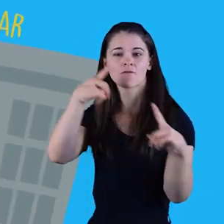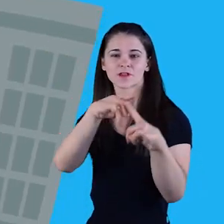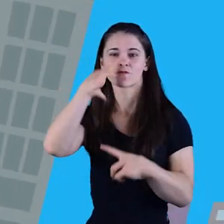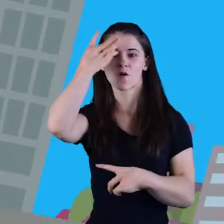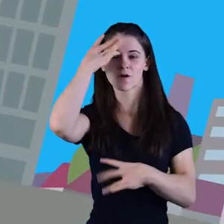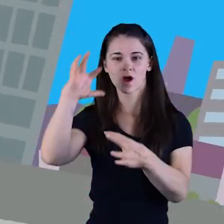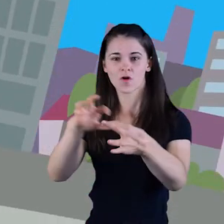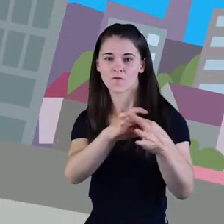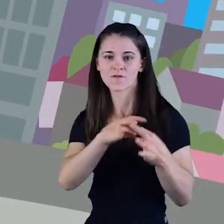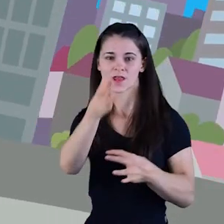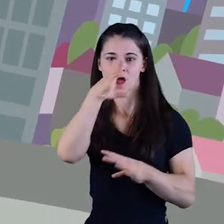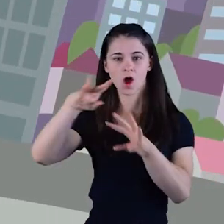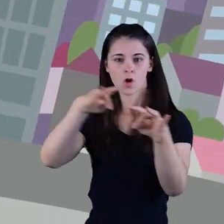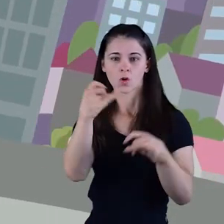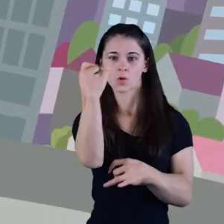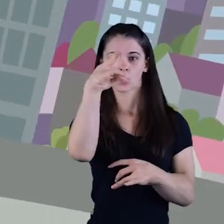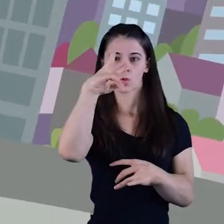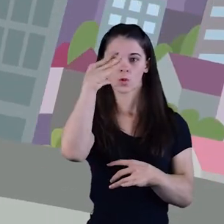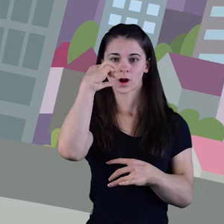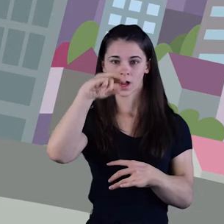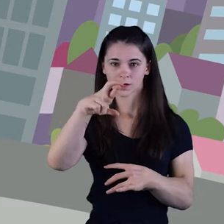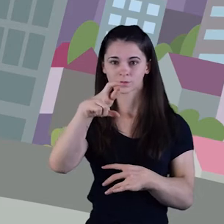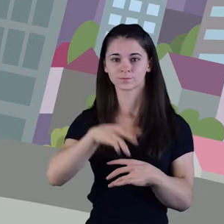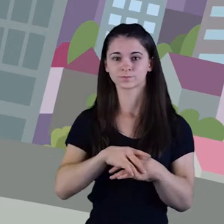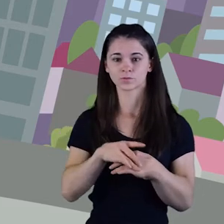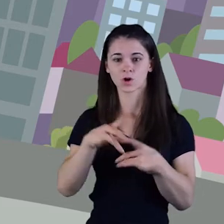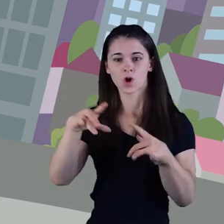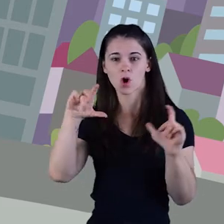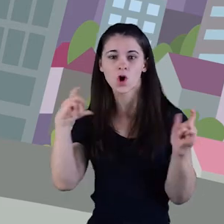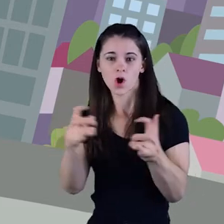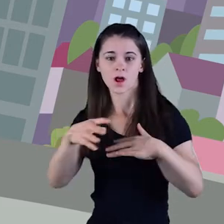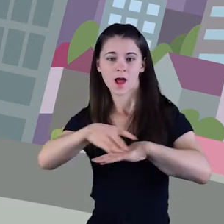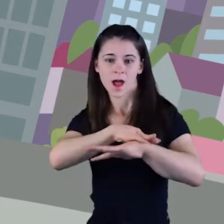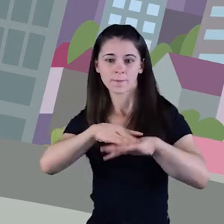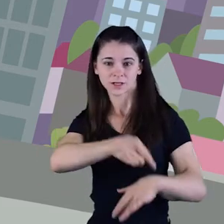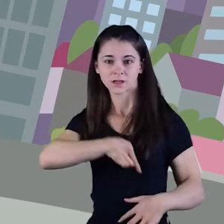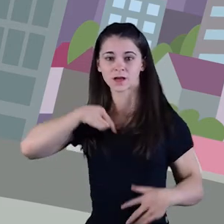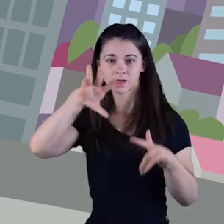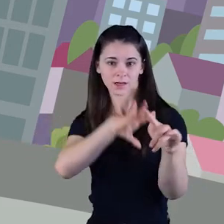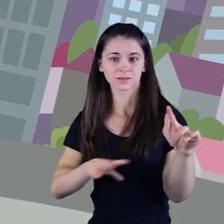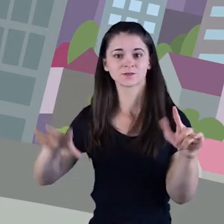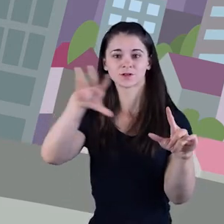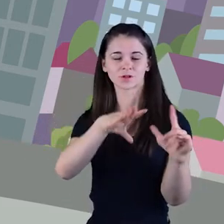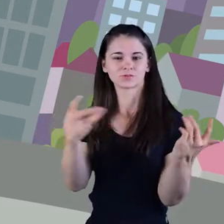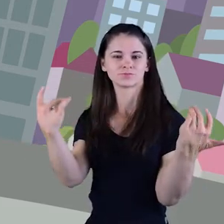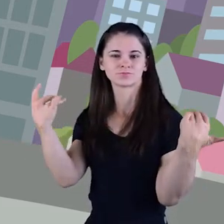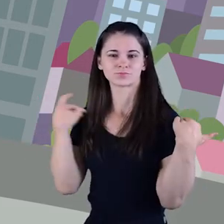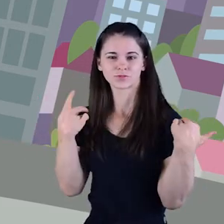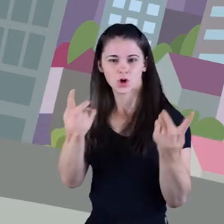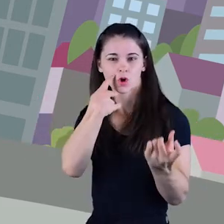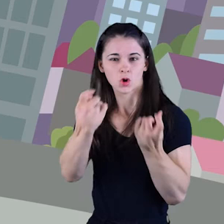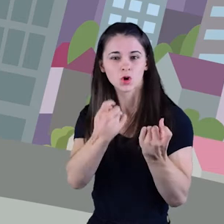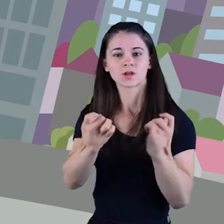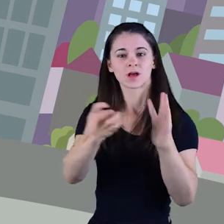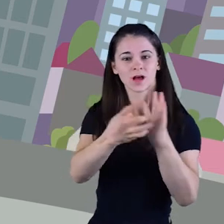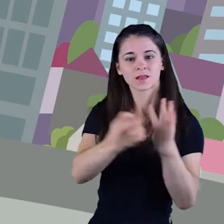principal de la Confederación Hidrográfica del JUCAR, un organismo de la Administración General del Estado que se encarga de velar por